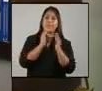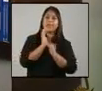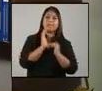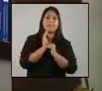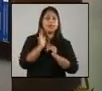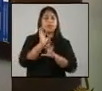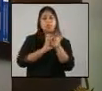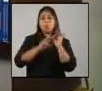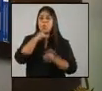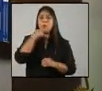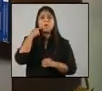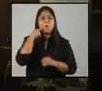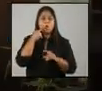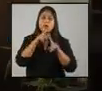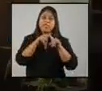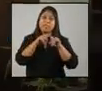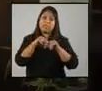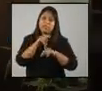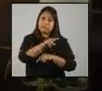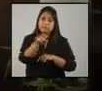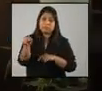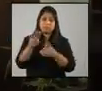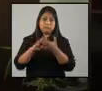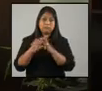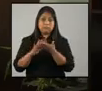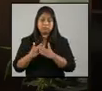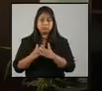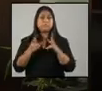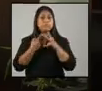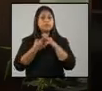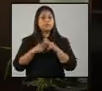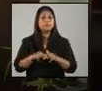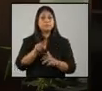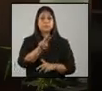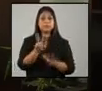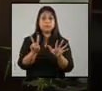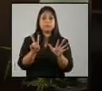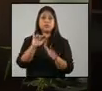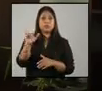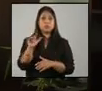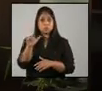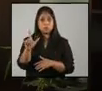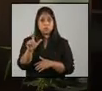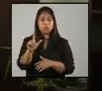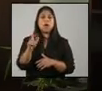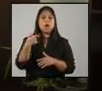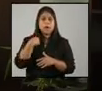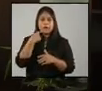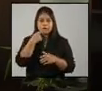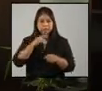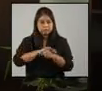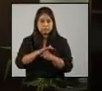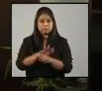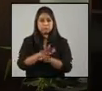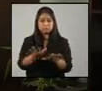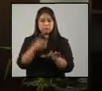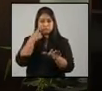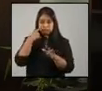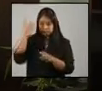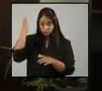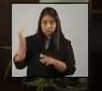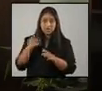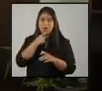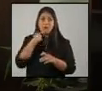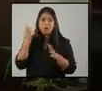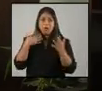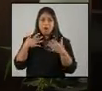según sea el caso. A partir del 27 de julio, el tablero de alertas COVID-19 será el rector de la actividad